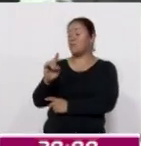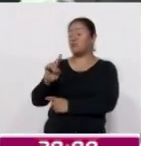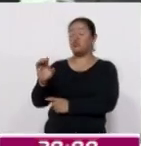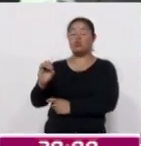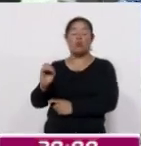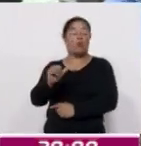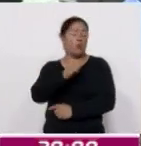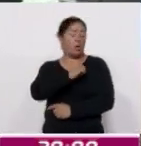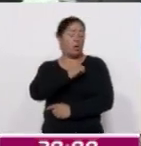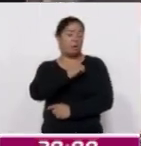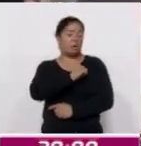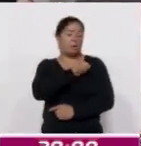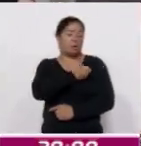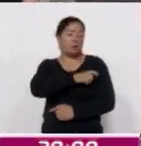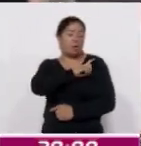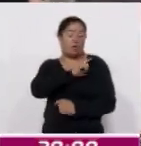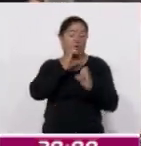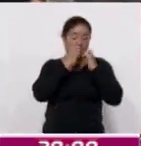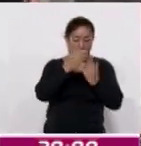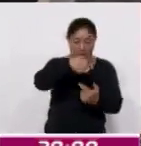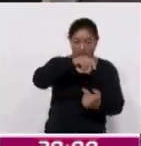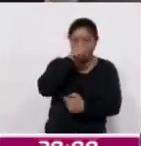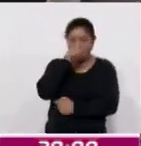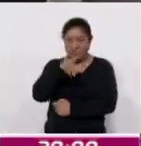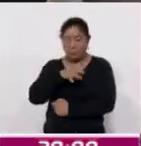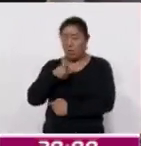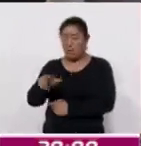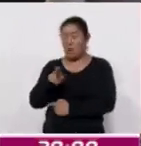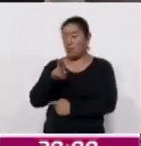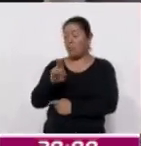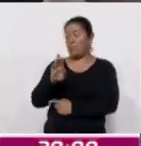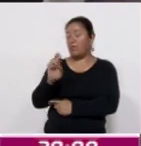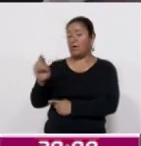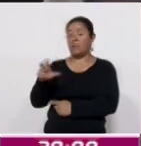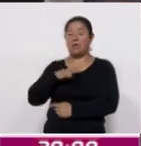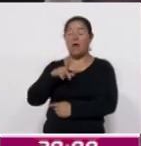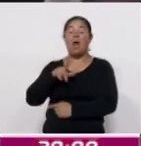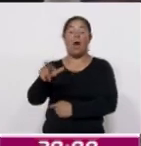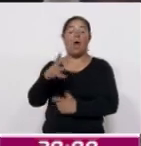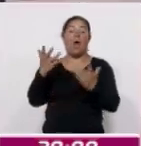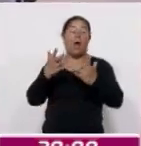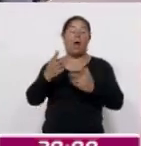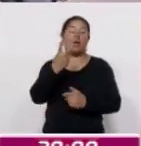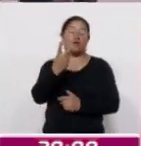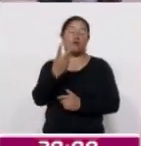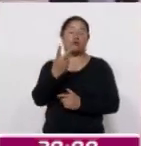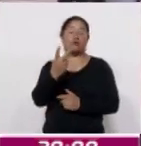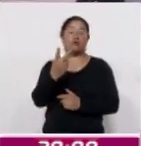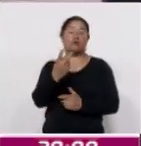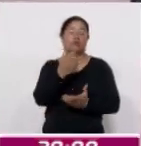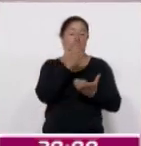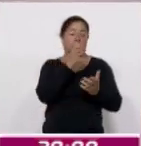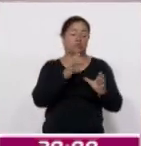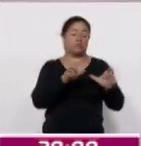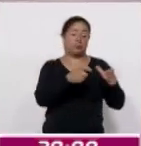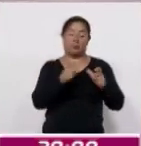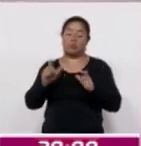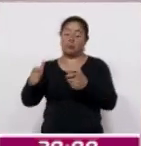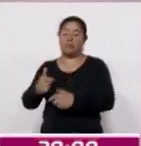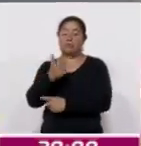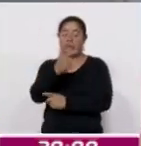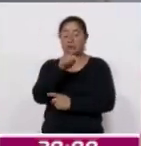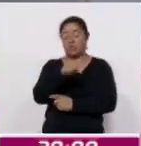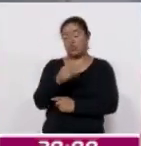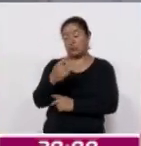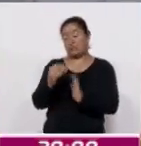comunitario, así como una unidad básica de rehabilitación, la cual se construyó en dos etapas con una inversión de más de 7.3 millones de